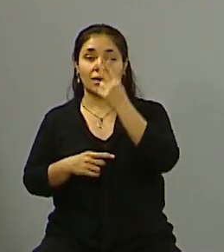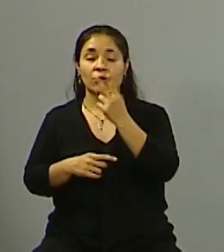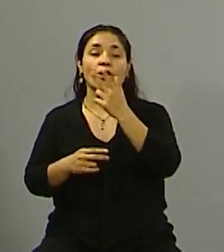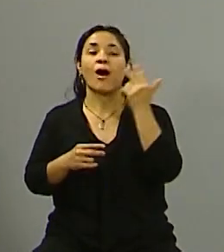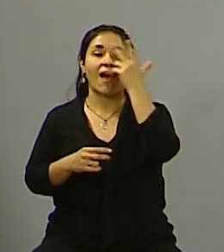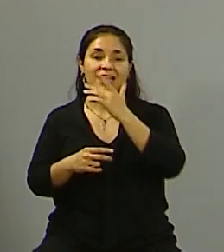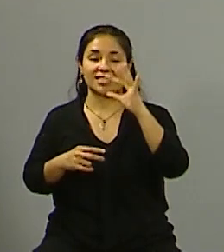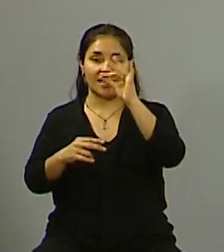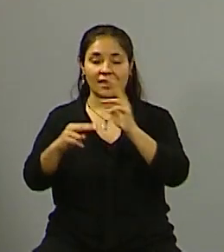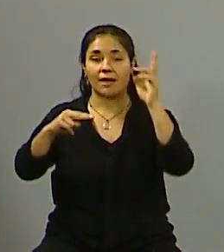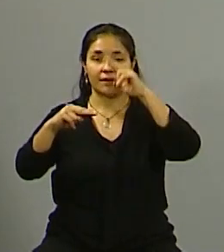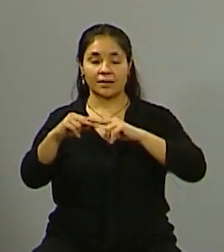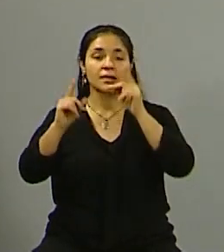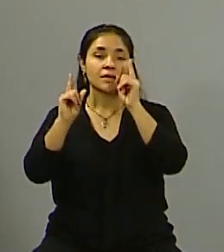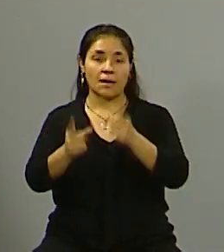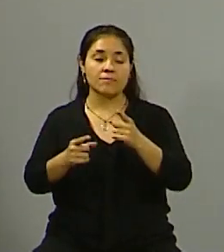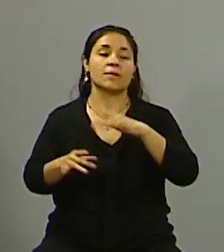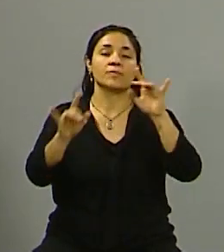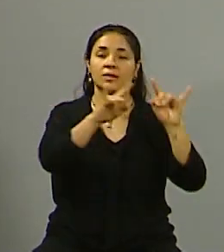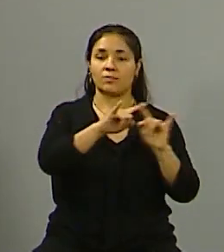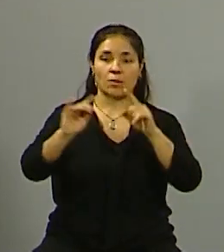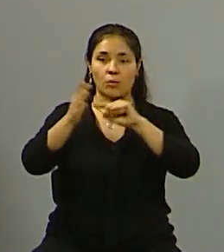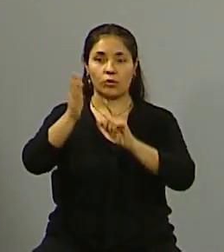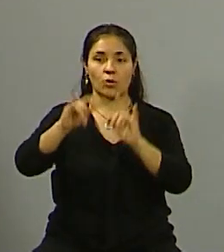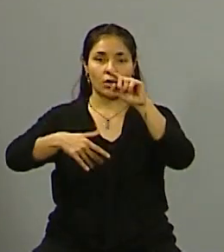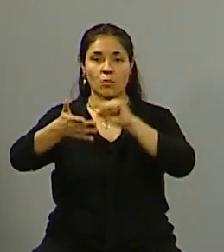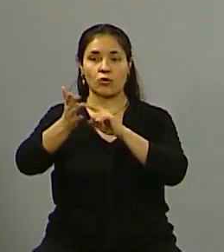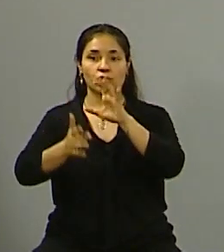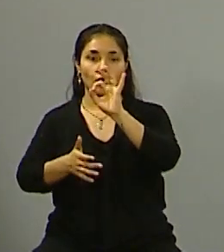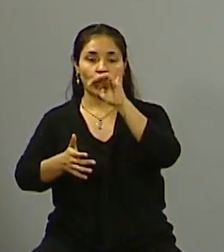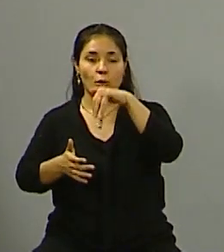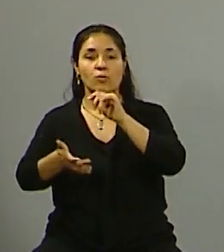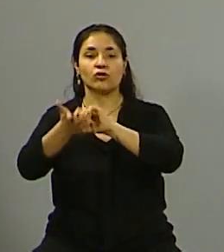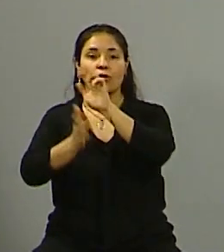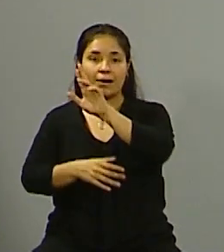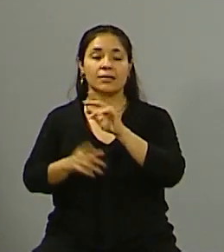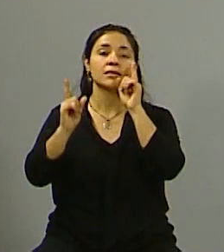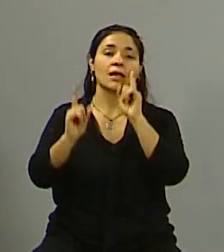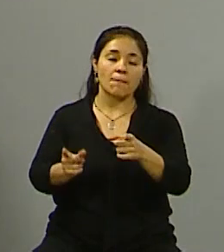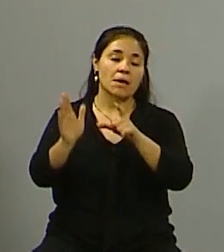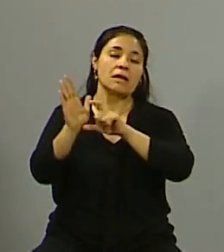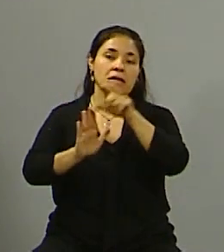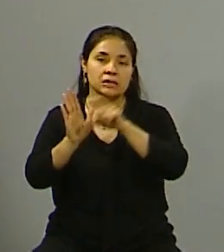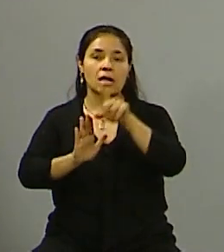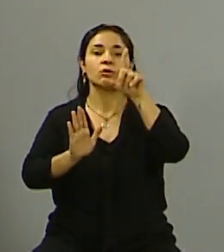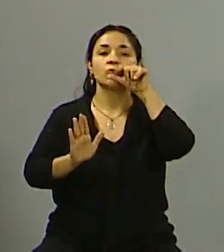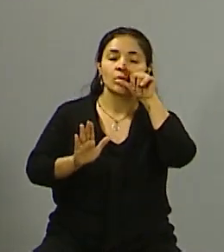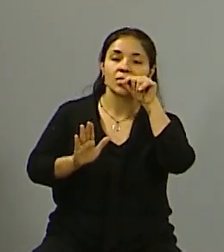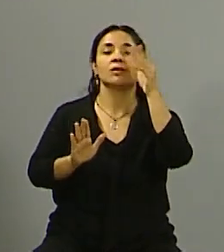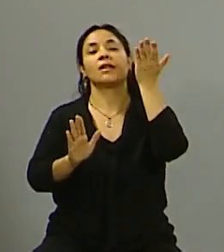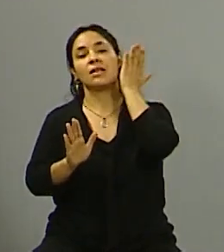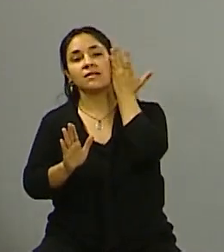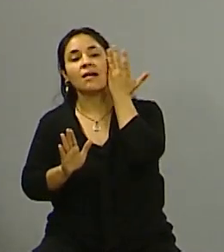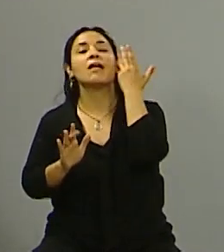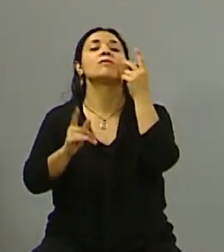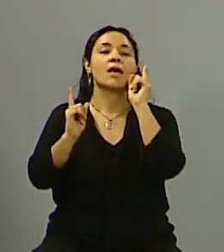.unidiversidad.com.ar En las redes, en Twitter, en Facebook e Instagram, en Twitter SeñalUTV, en Facebook SeñalU y en